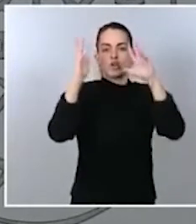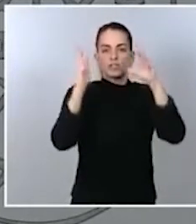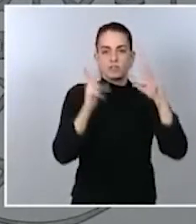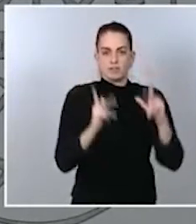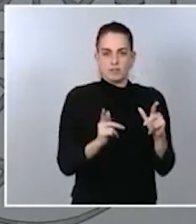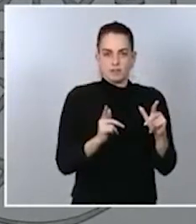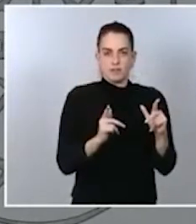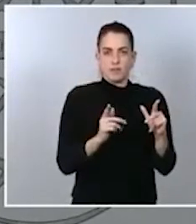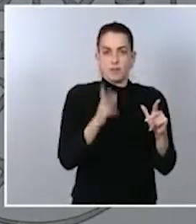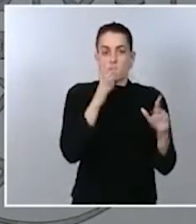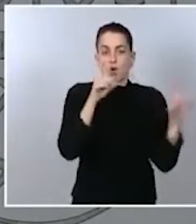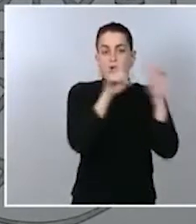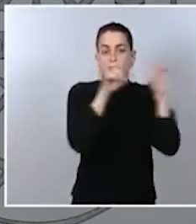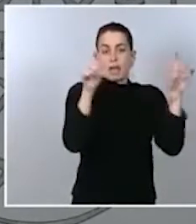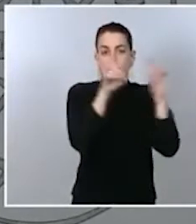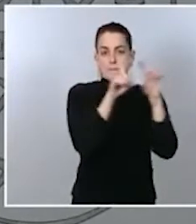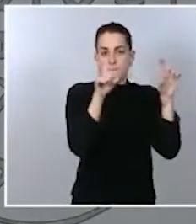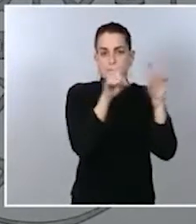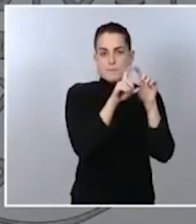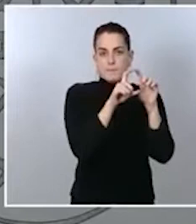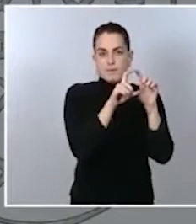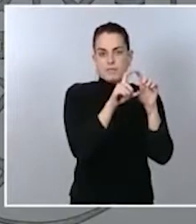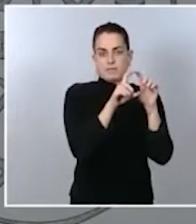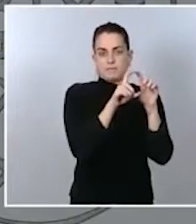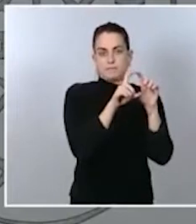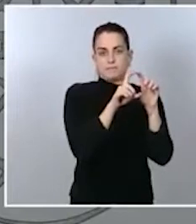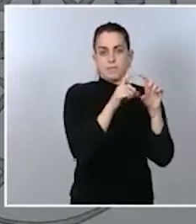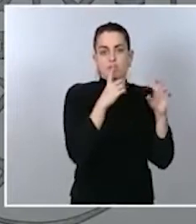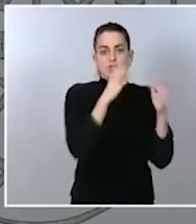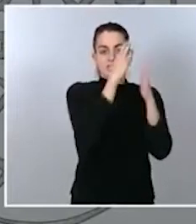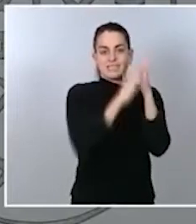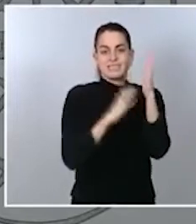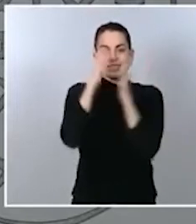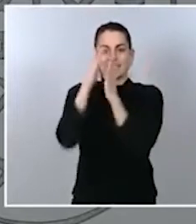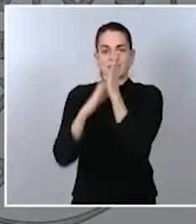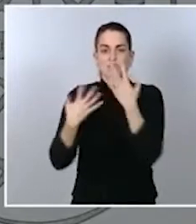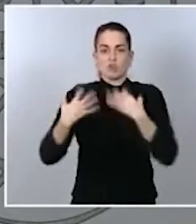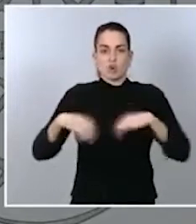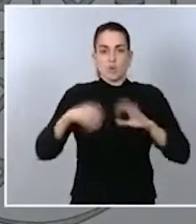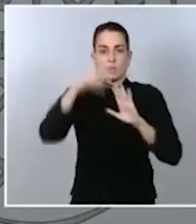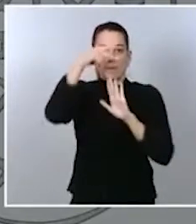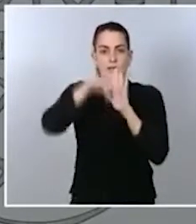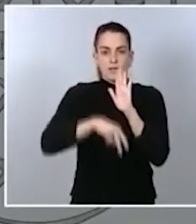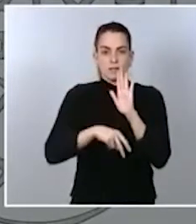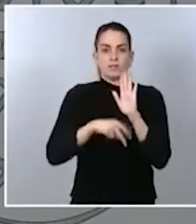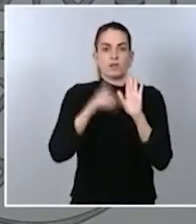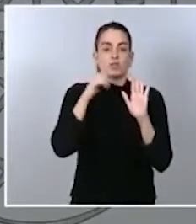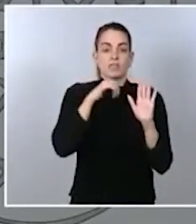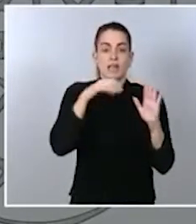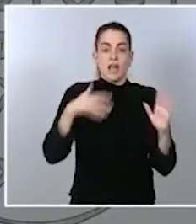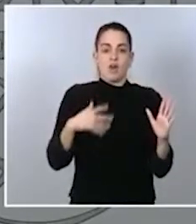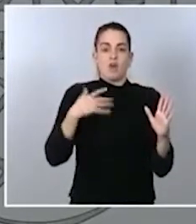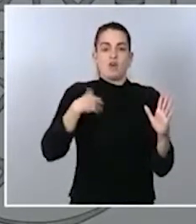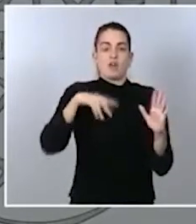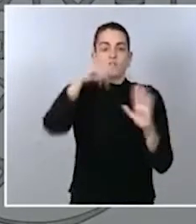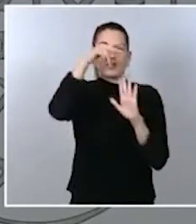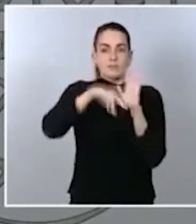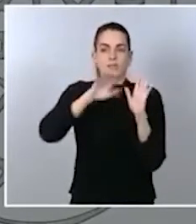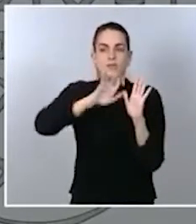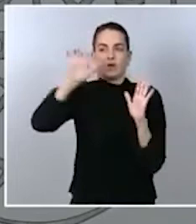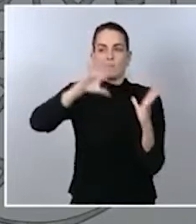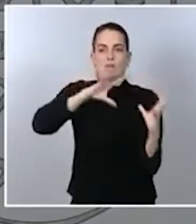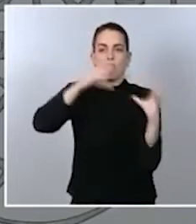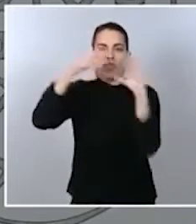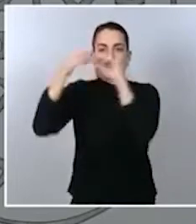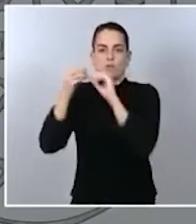empresas. Se trata de dos textos normativos que adaptan a la normativa europea, a las leyes de nuestro entorno,